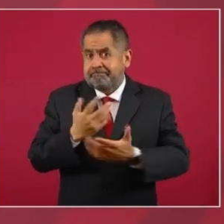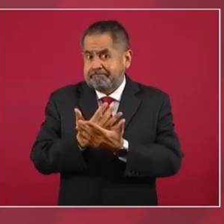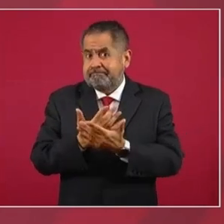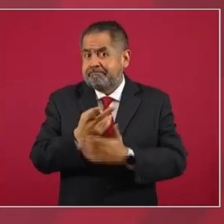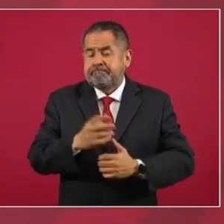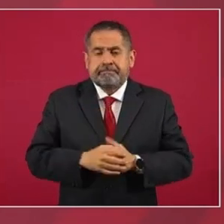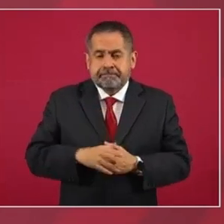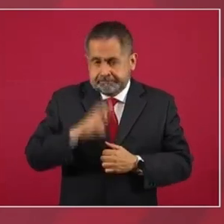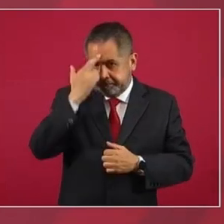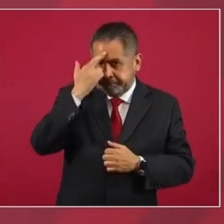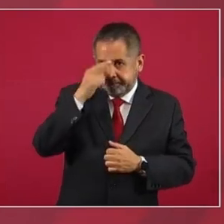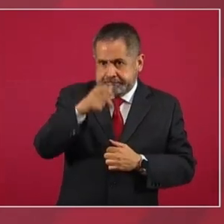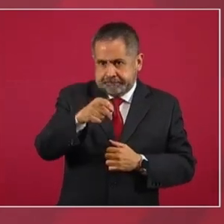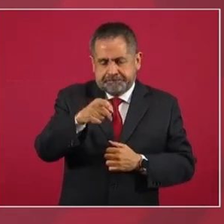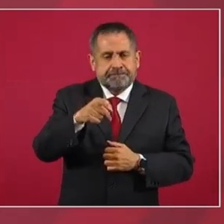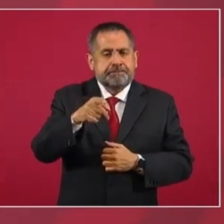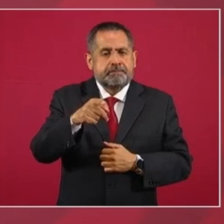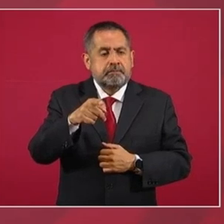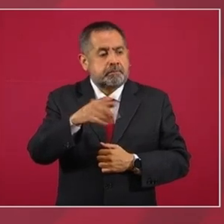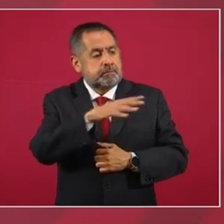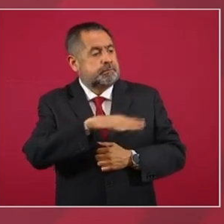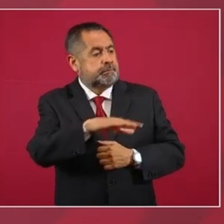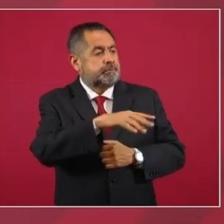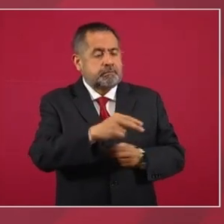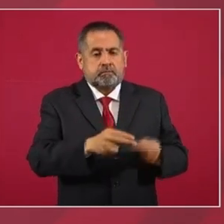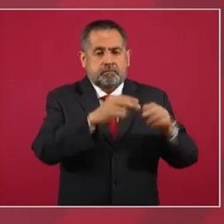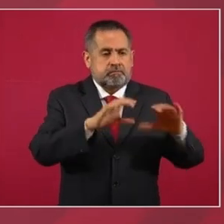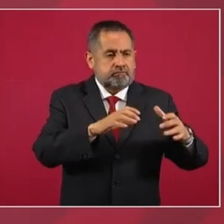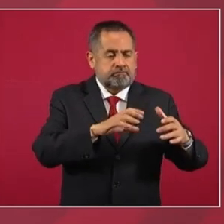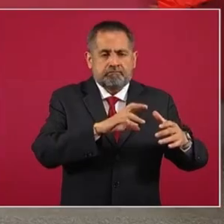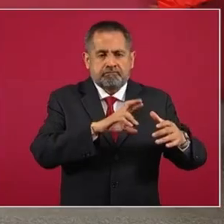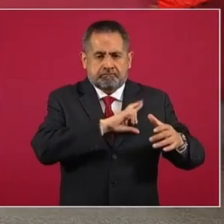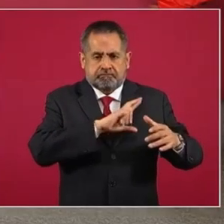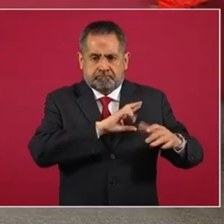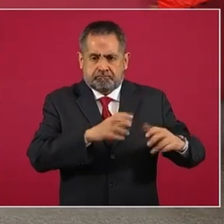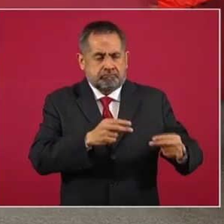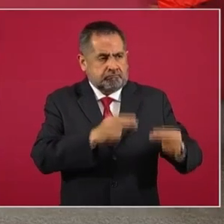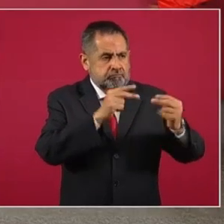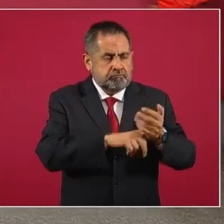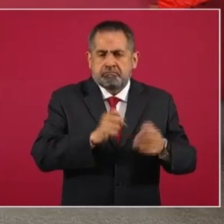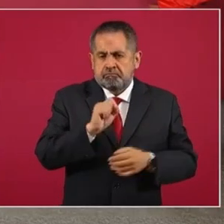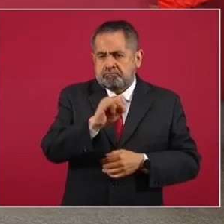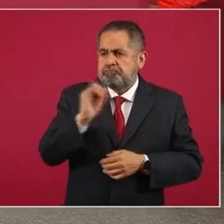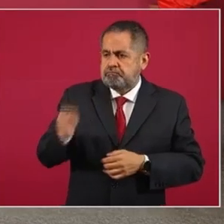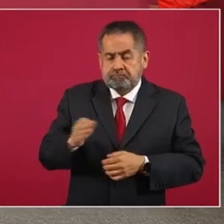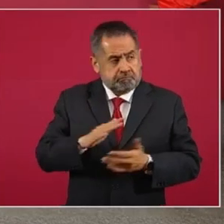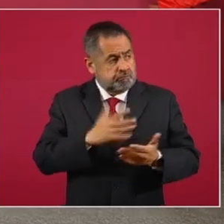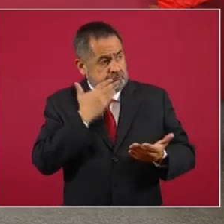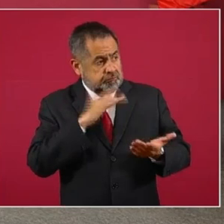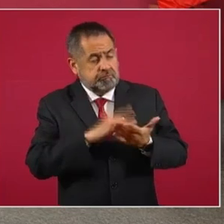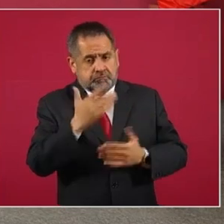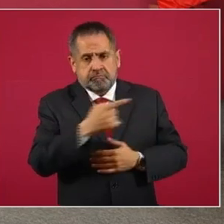acuérdense de que el sector empresarial aceptó, y esto hay que reconocerlo,